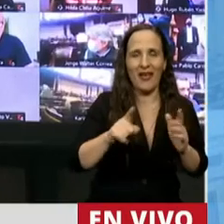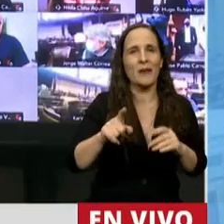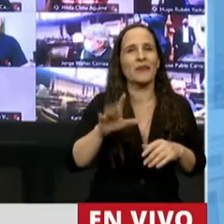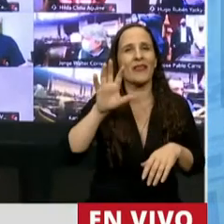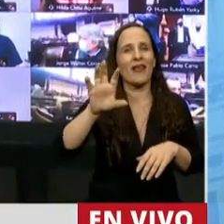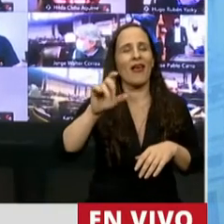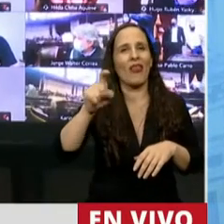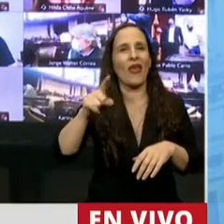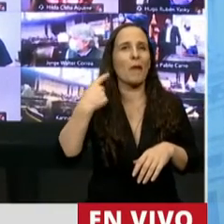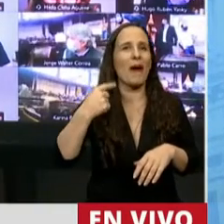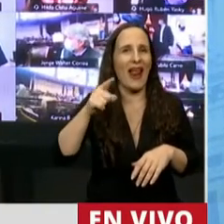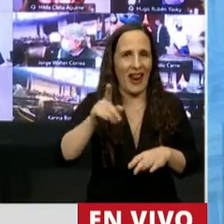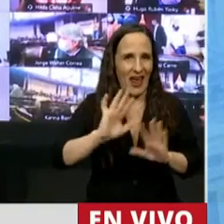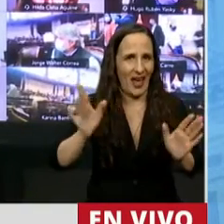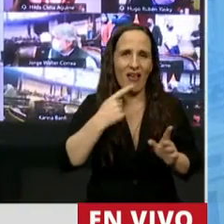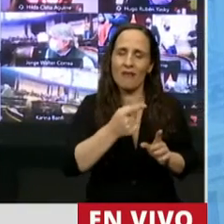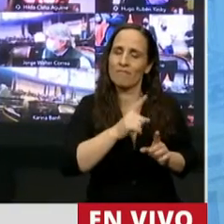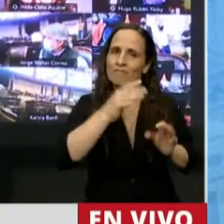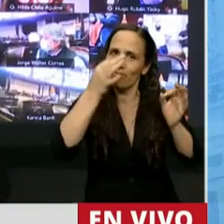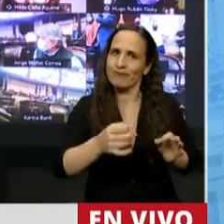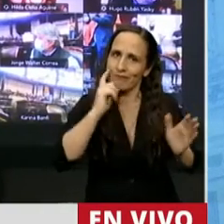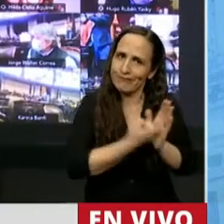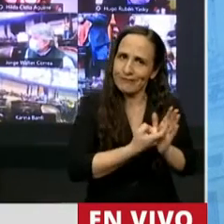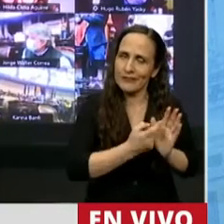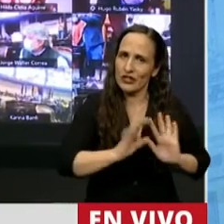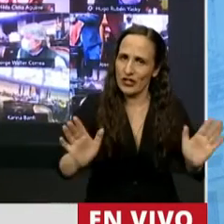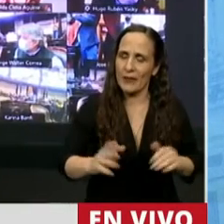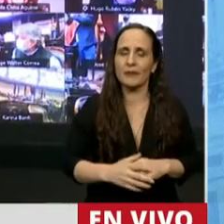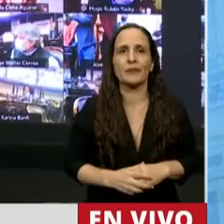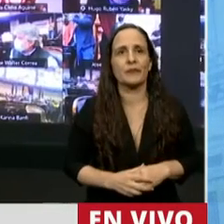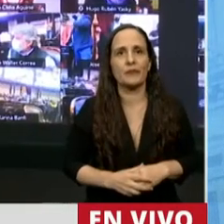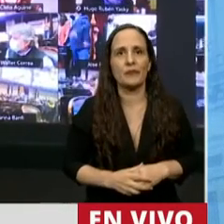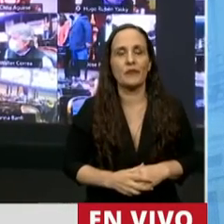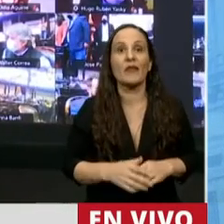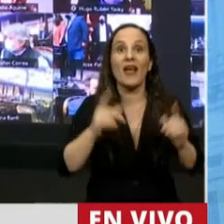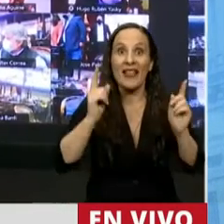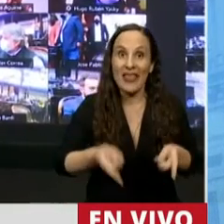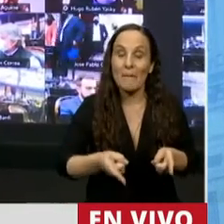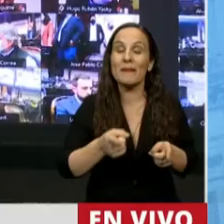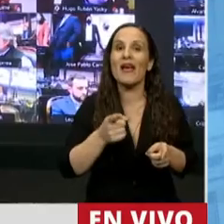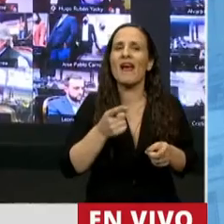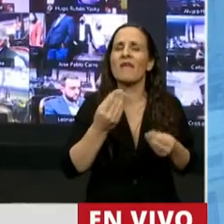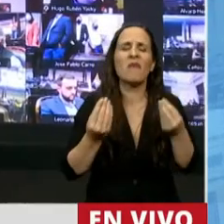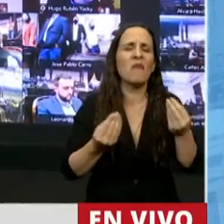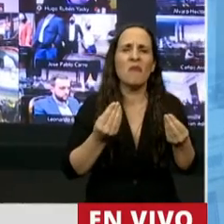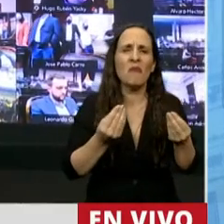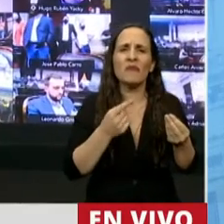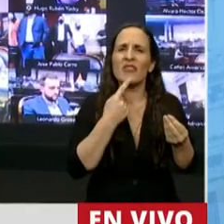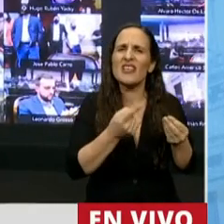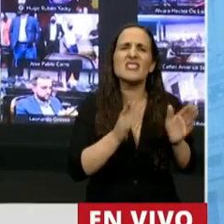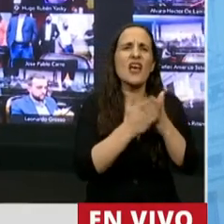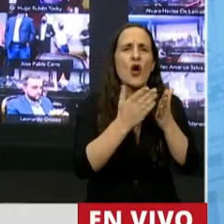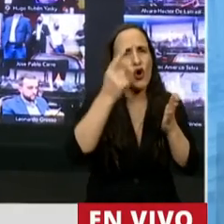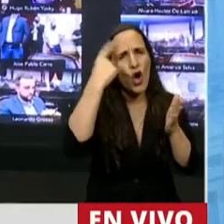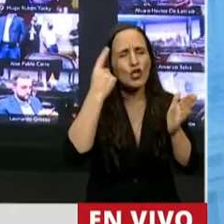y ha sido declarado inconstitucional en primer lugar porque se ha considerado que los